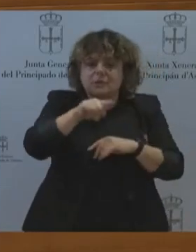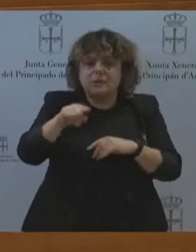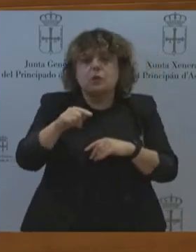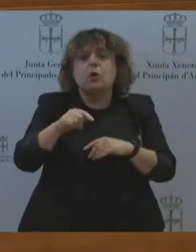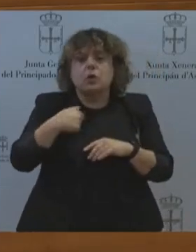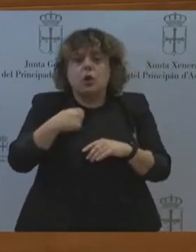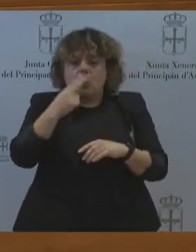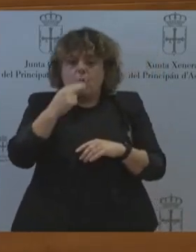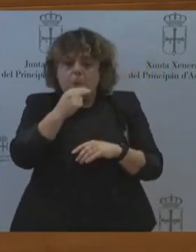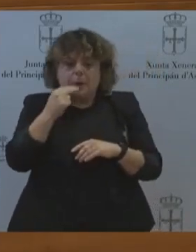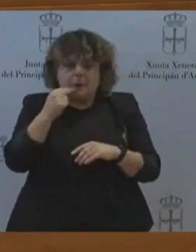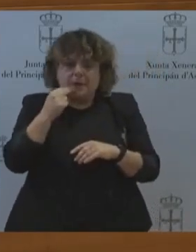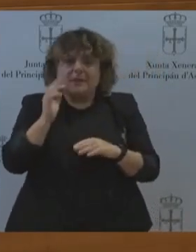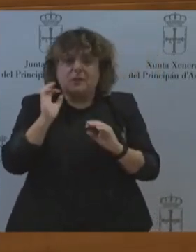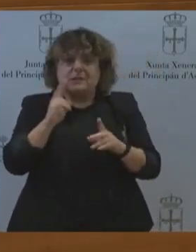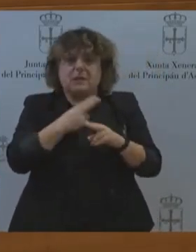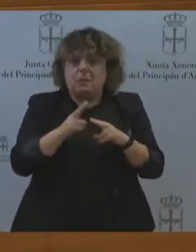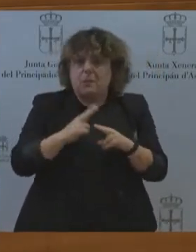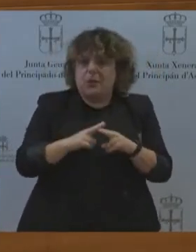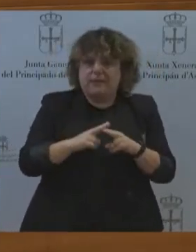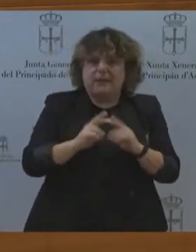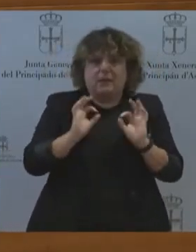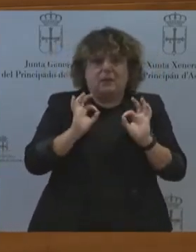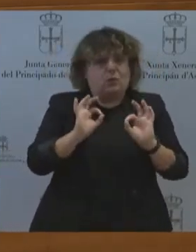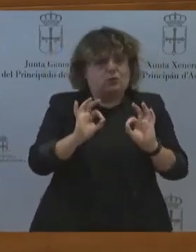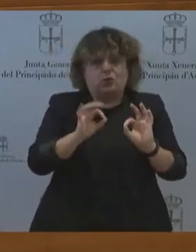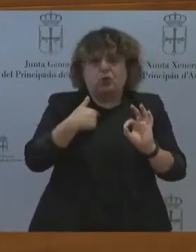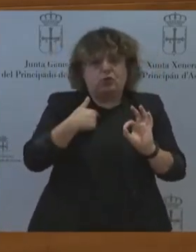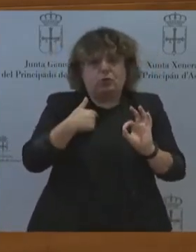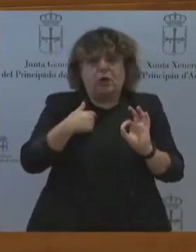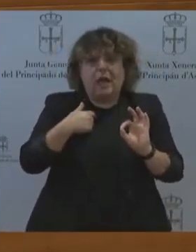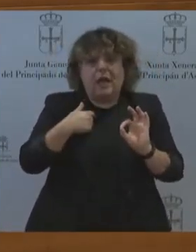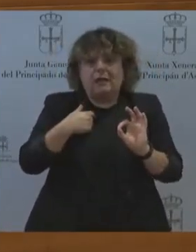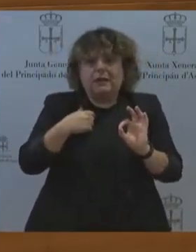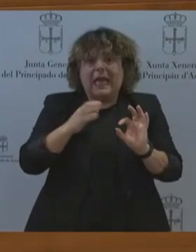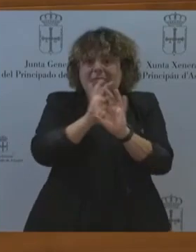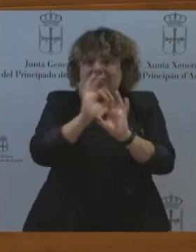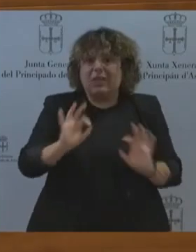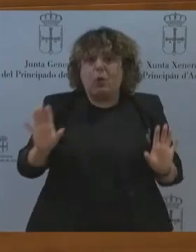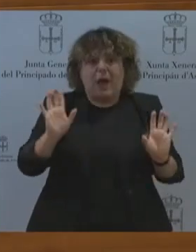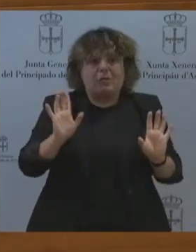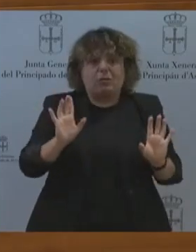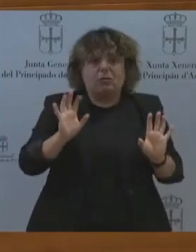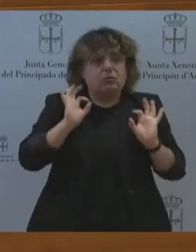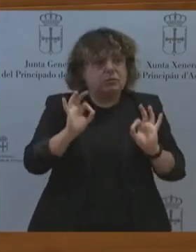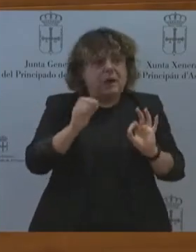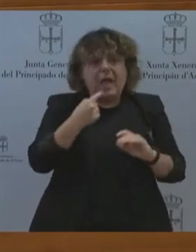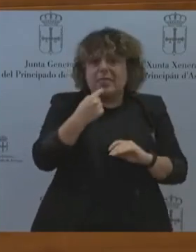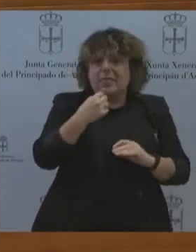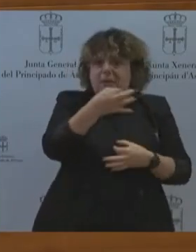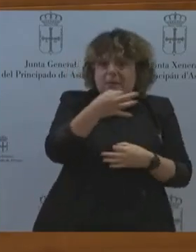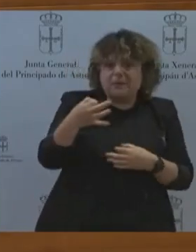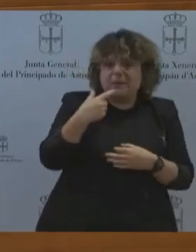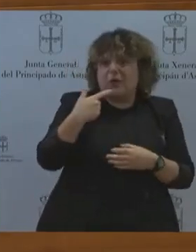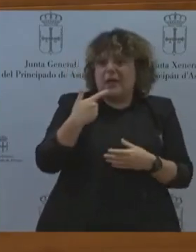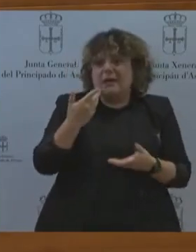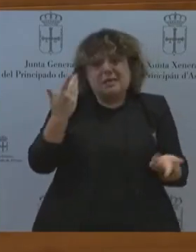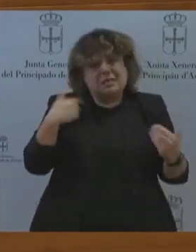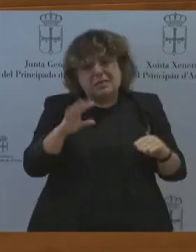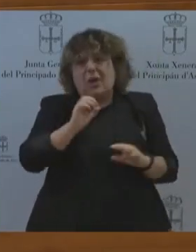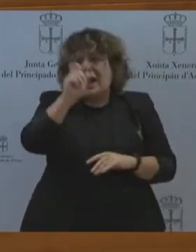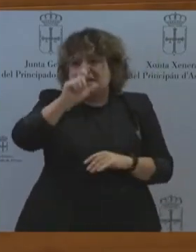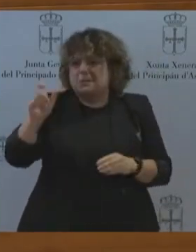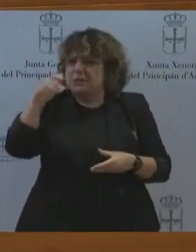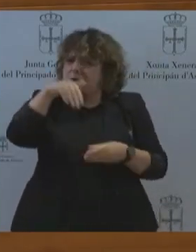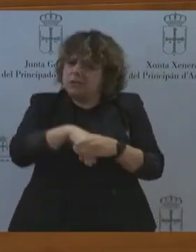que desgraciadamente tanto imperan y que decepcionan a la gente que nos tiene que votar. Los ciudadanos han perdido